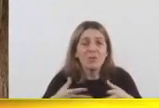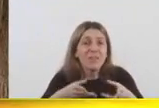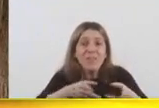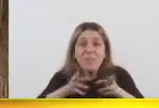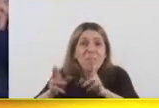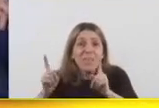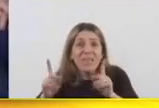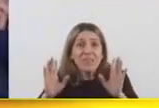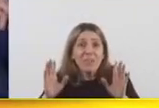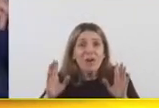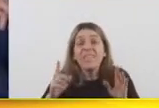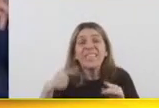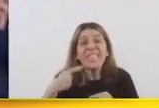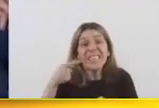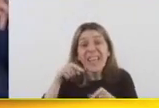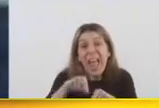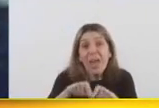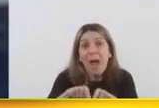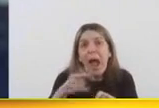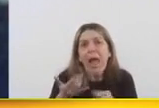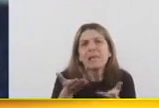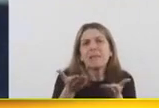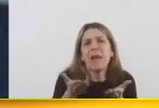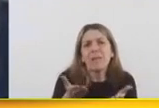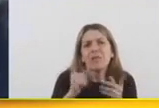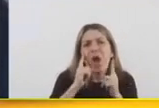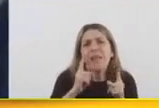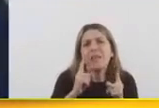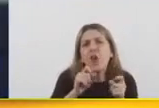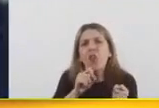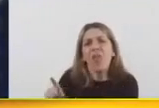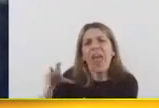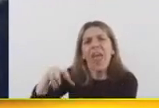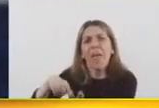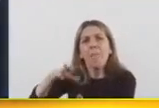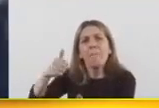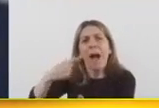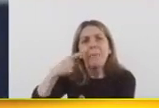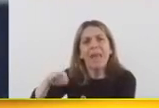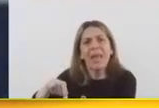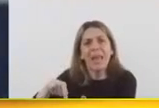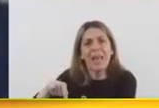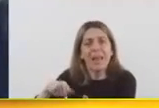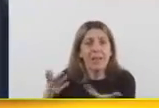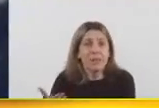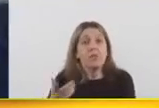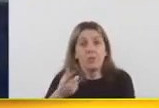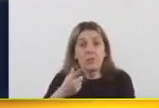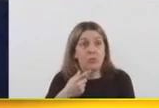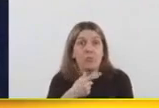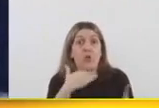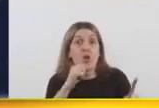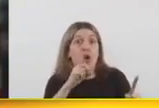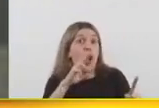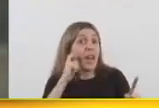jubiladas, y donde van a tener siempre los servicios y la atención que el PAMI les ofrece. Y ya empezamos a trabajar con Jorge